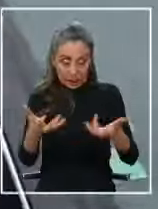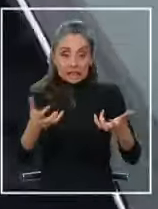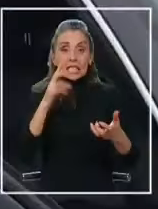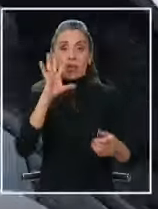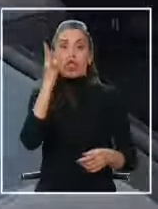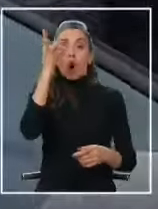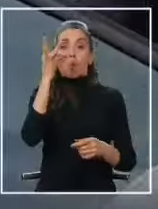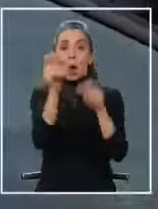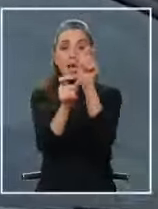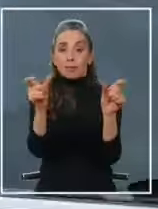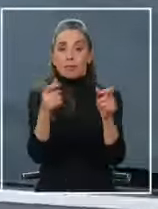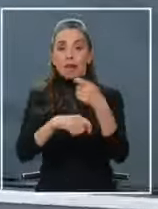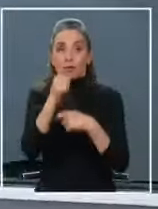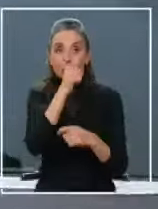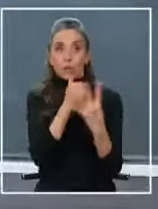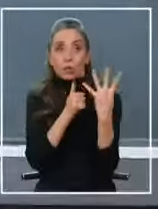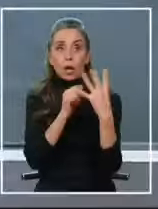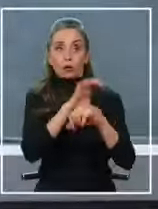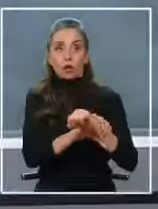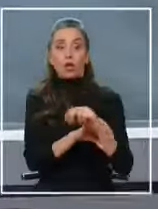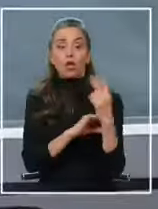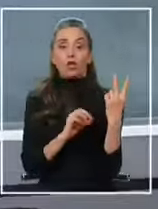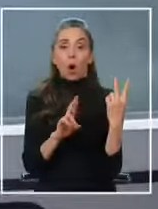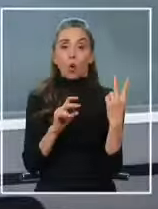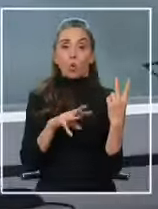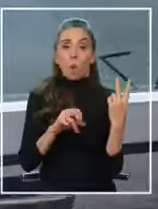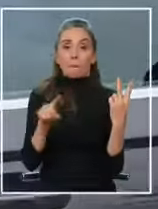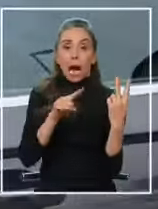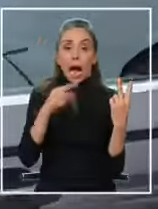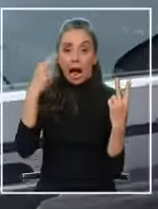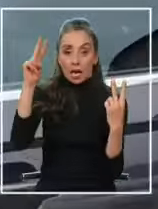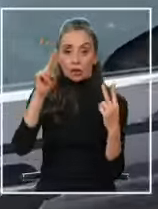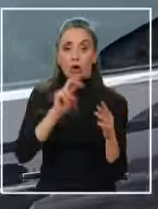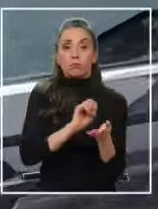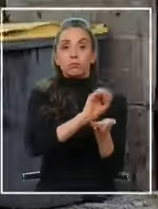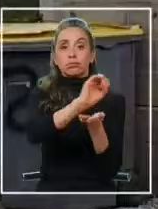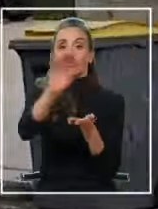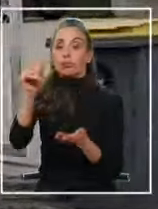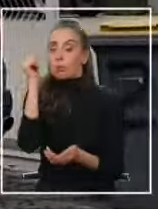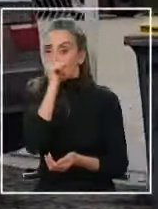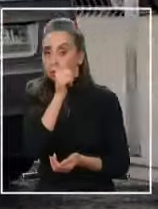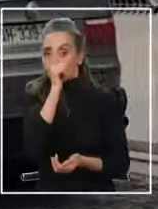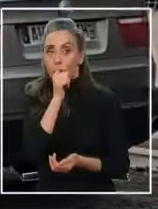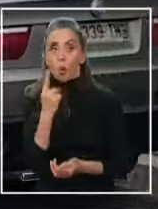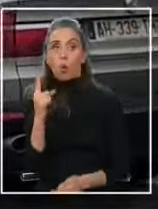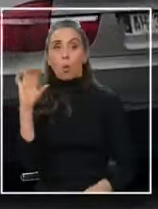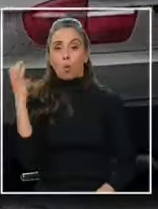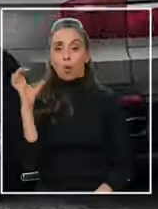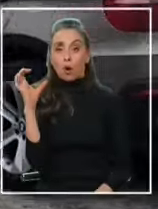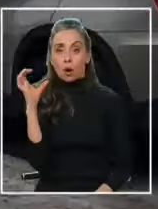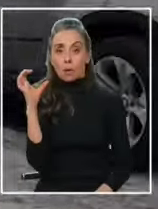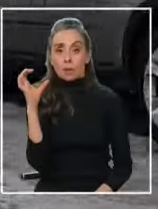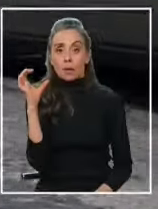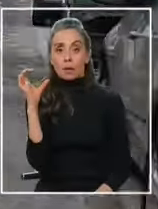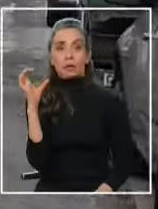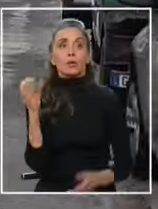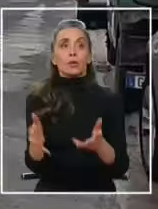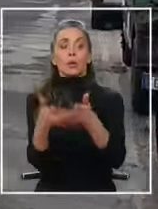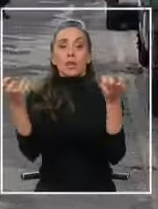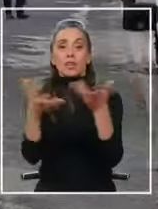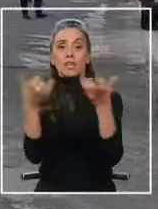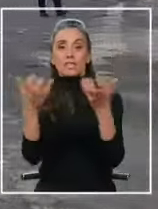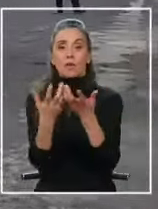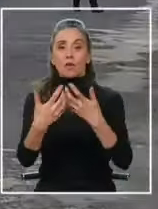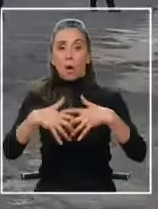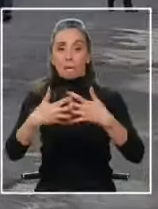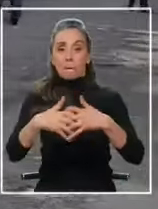de la cuatro detenidos dos romanos que serían los encargados de distribuir la droga un colombiano que habría desarmado